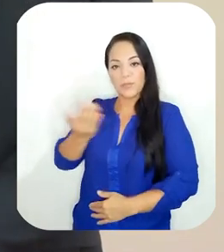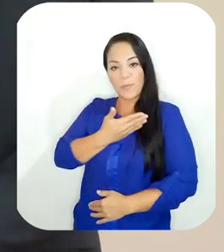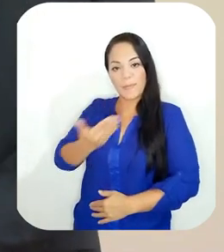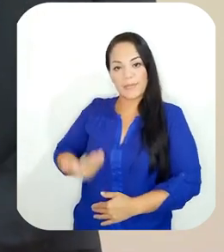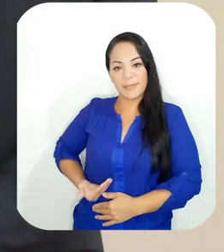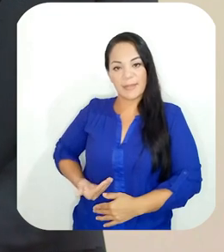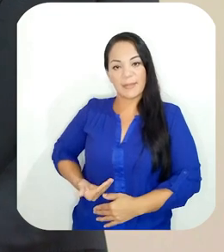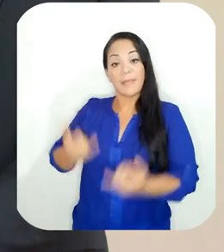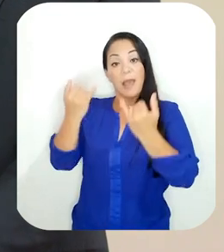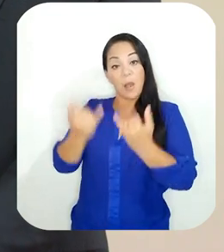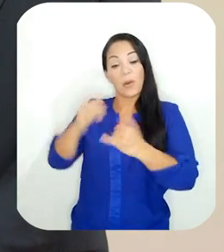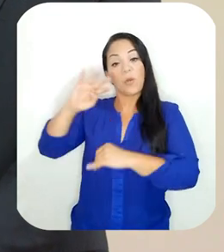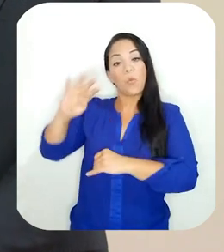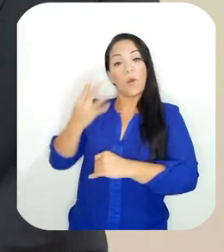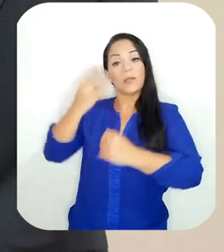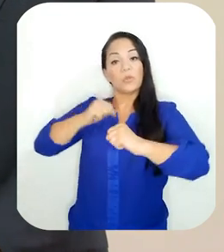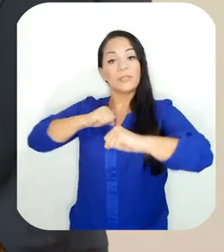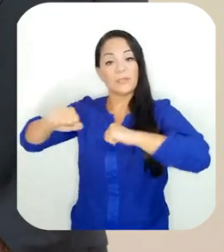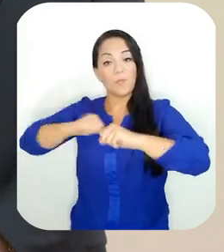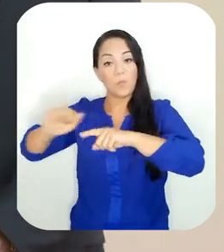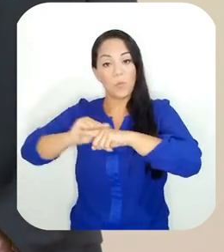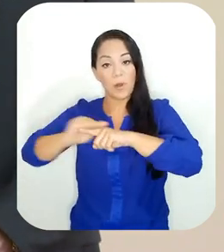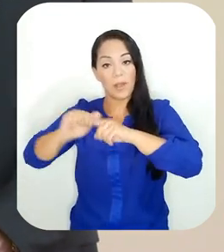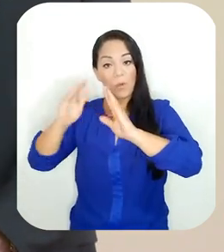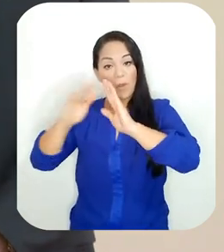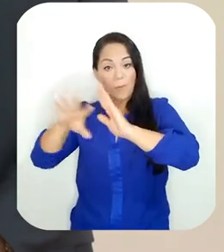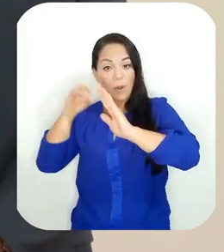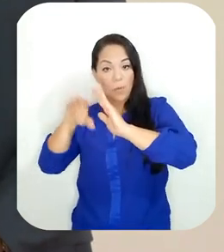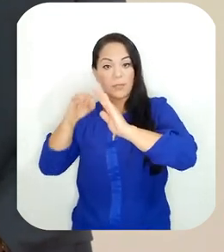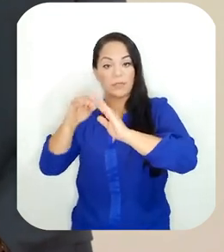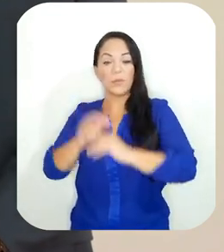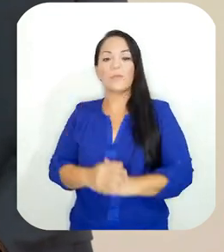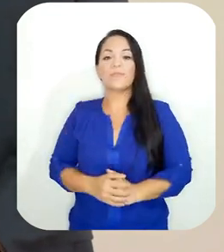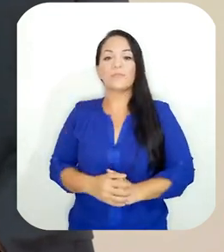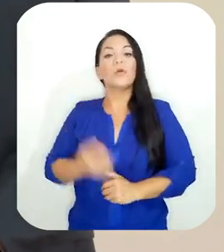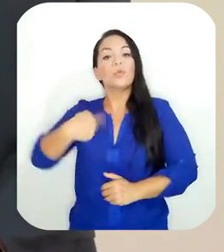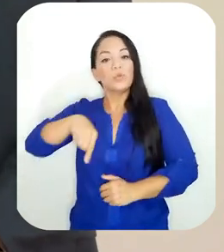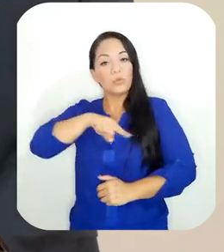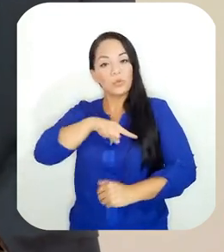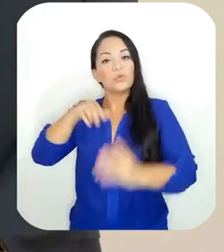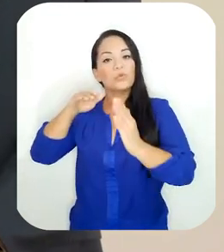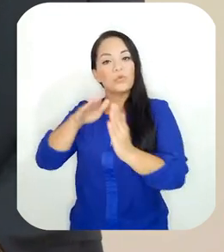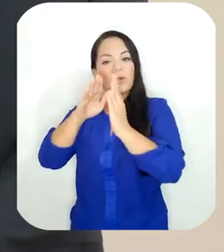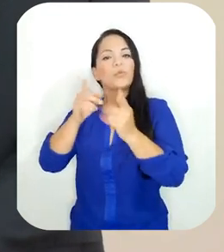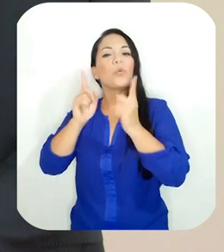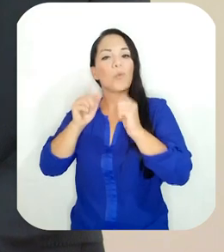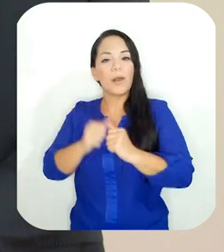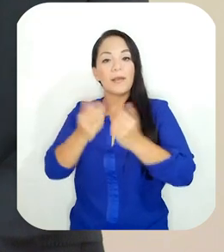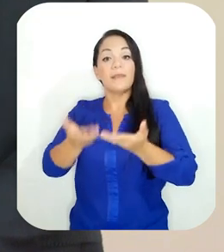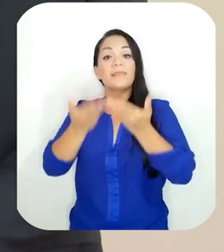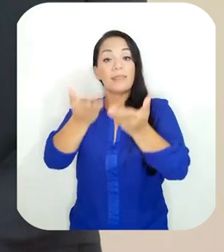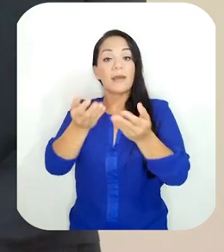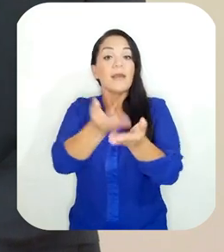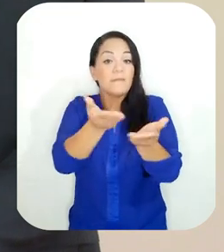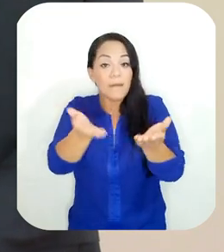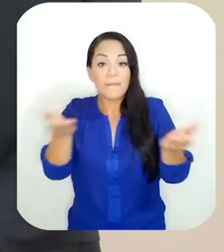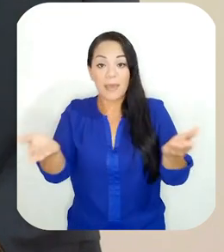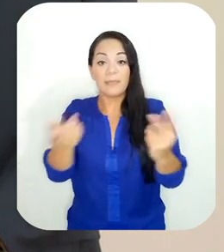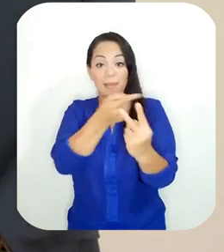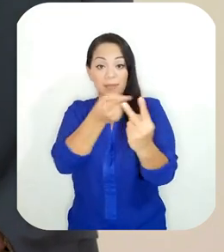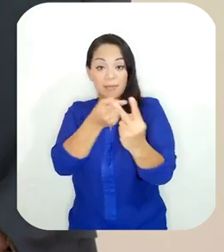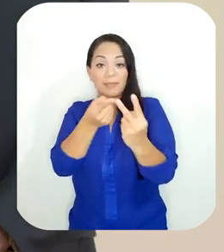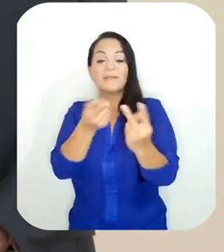presidente. Para este cuarto simulacro nacional de evacuación por sismo, nos hemos puesto un reto. Brindarle